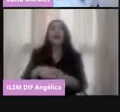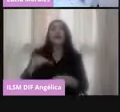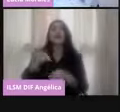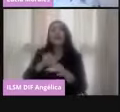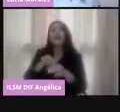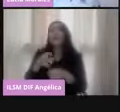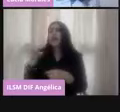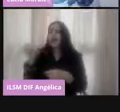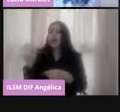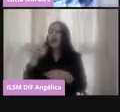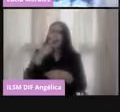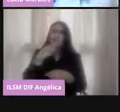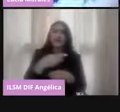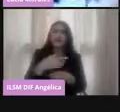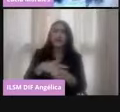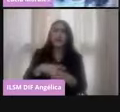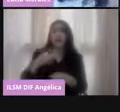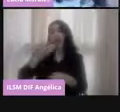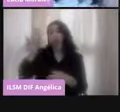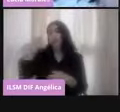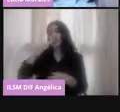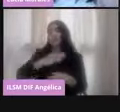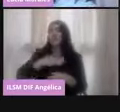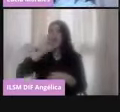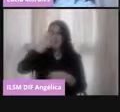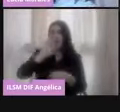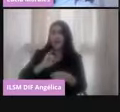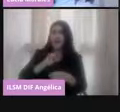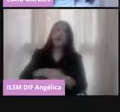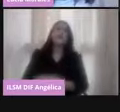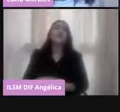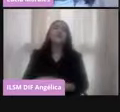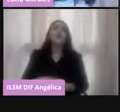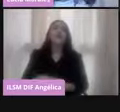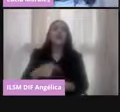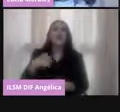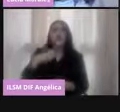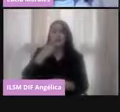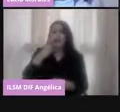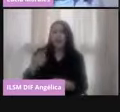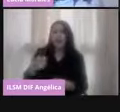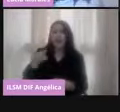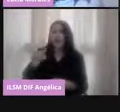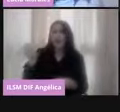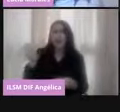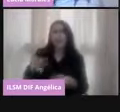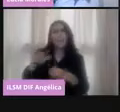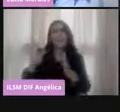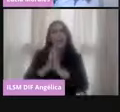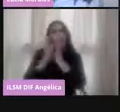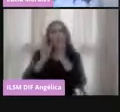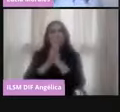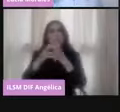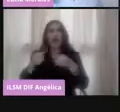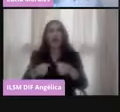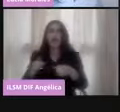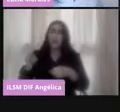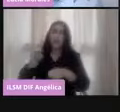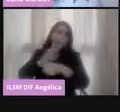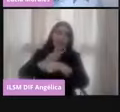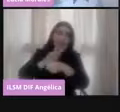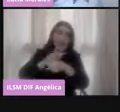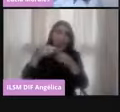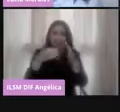era mi jefe, el vocal ejecutivo, que iba a participar como funcionario de Casilla y que estaba muy